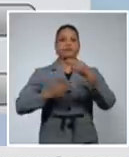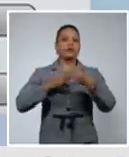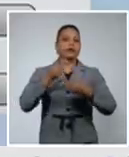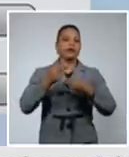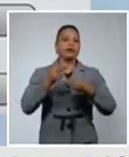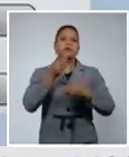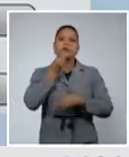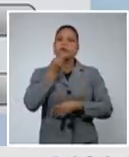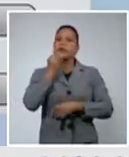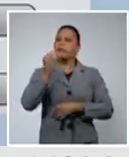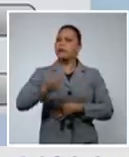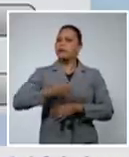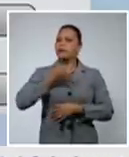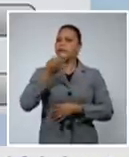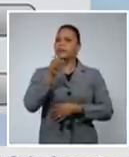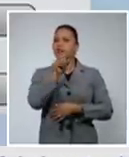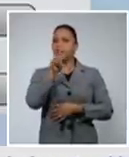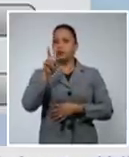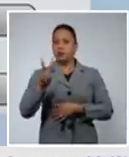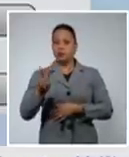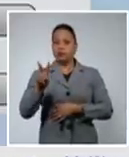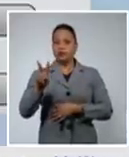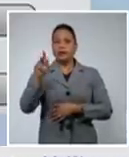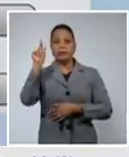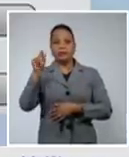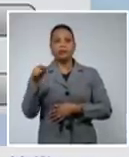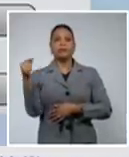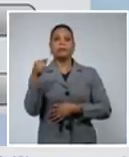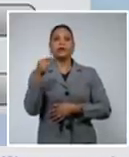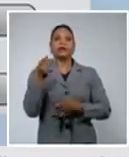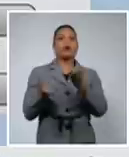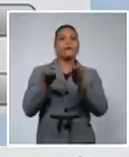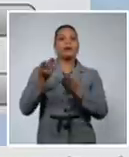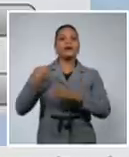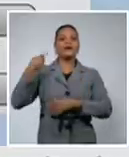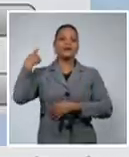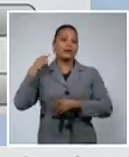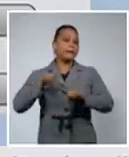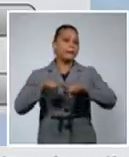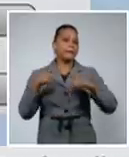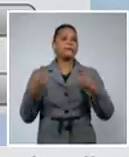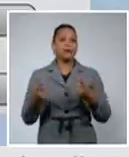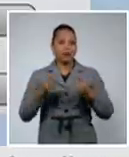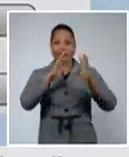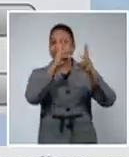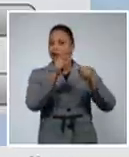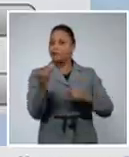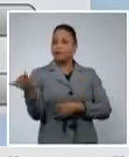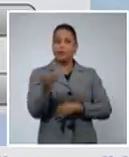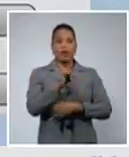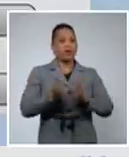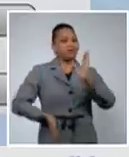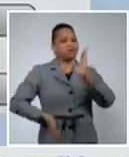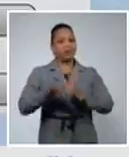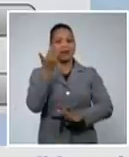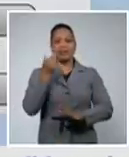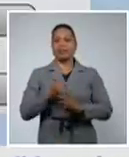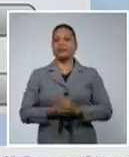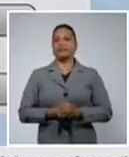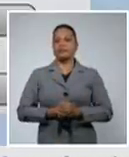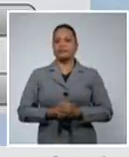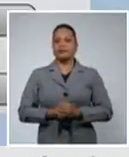decir que 12 casos menos que el día de ayer, de todas formas, es una cifra muy elevada de casos